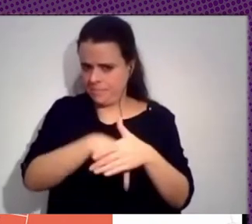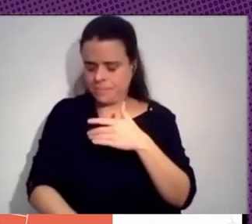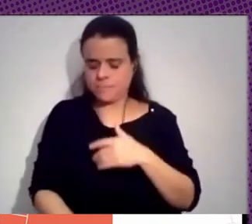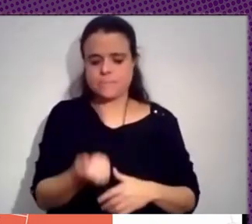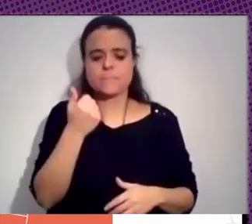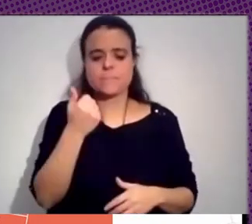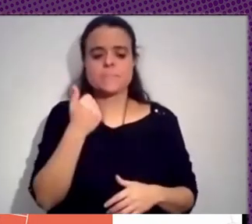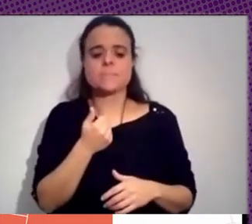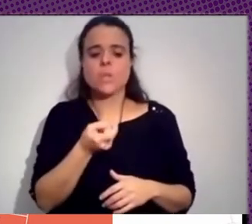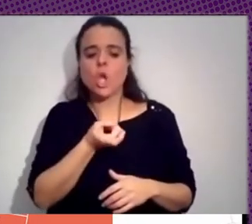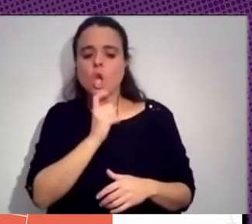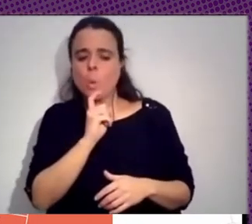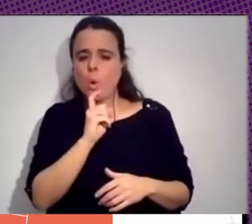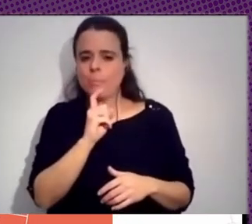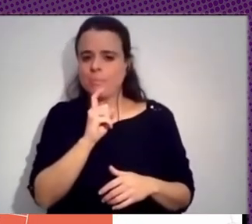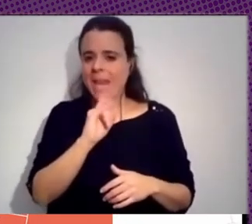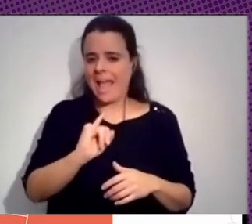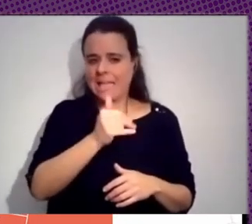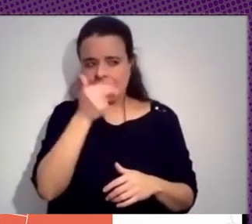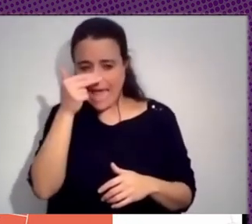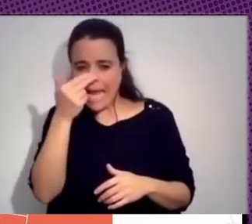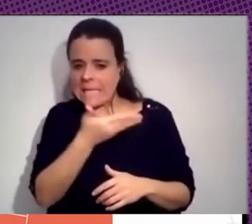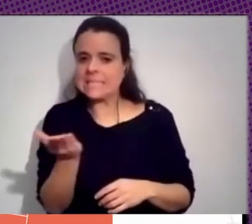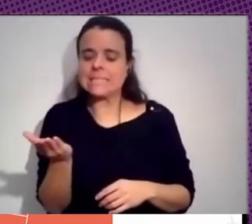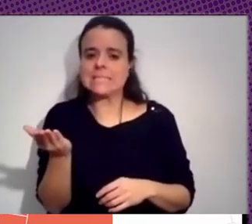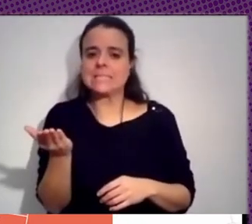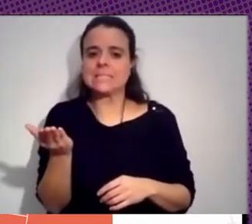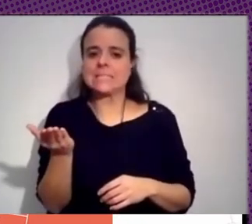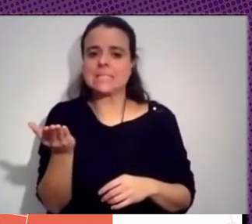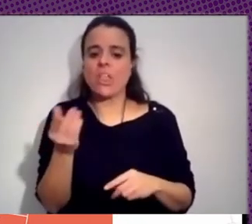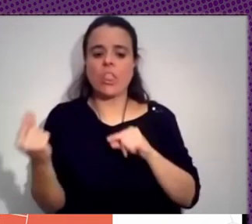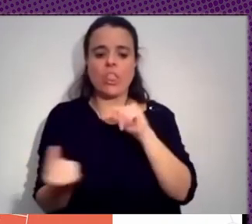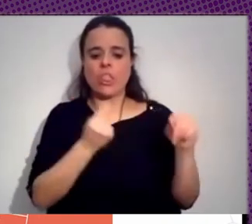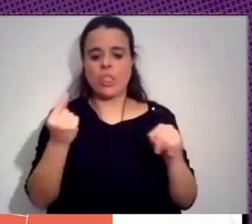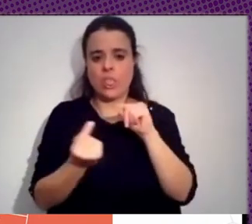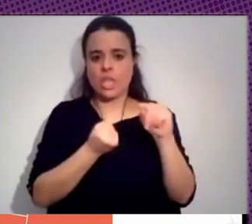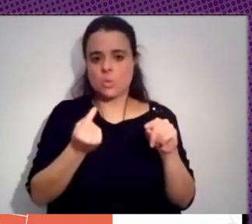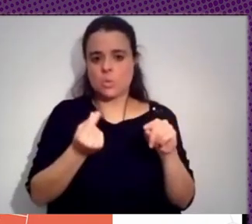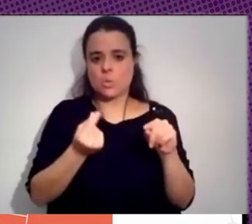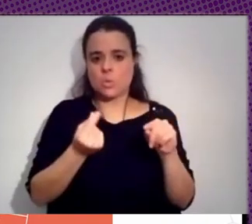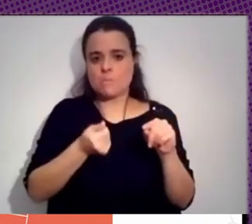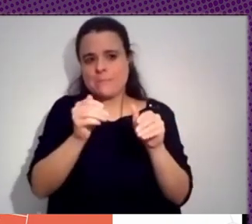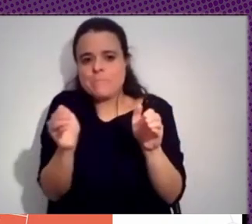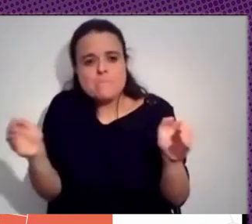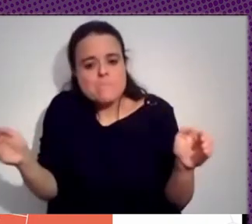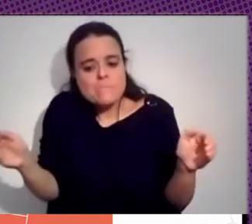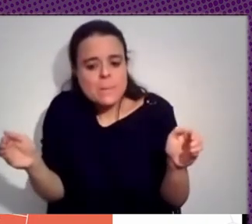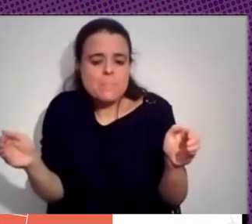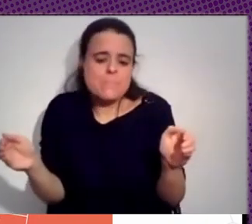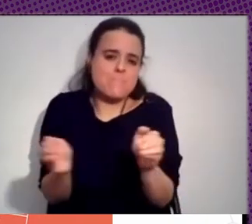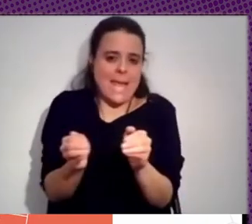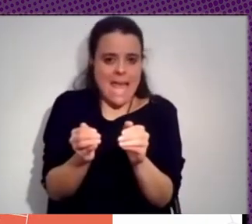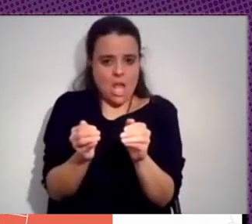actores, intereses y, digamos, discursos más en pequeño, más de coyuntura, más en